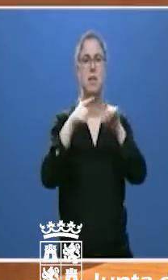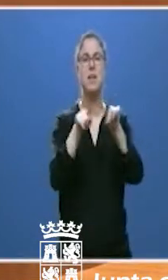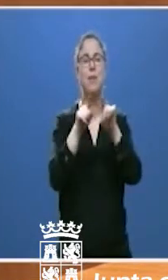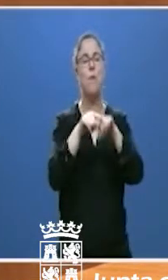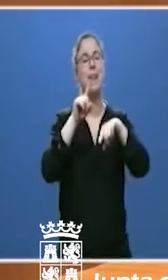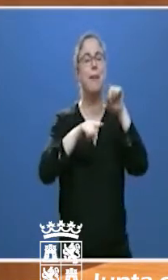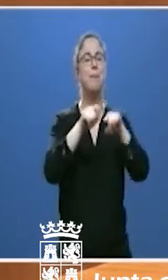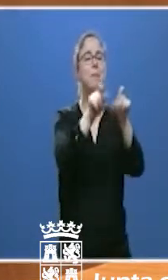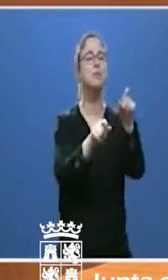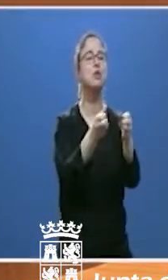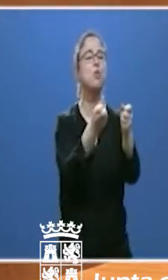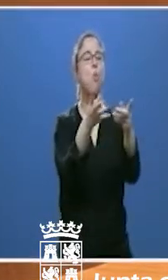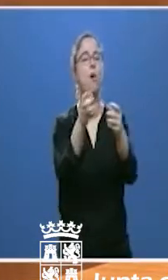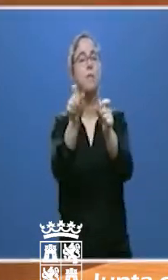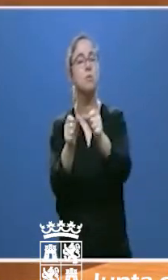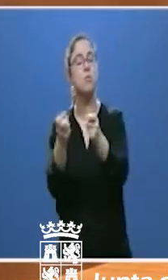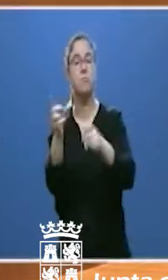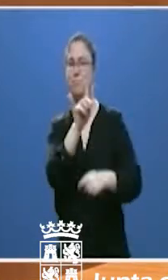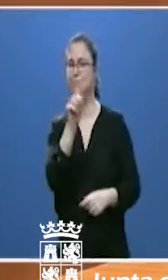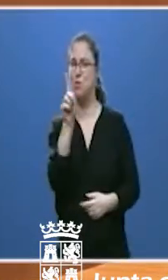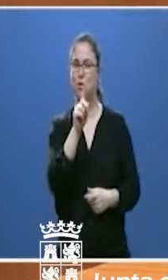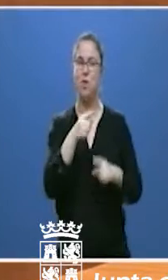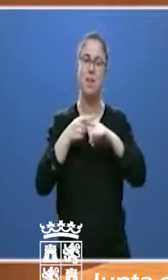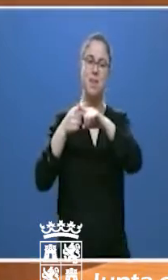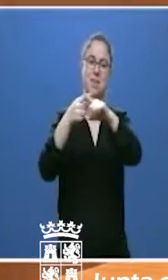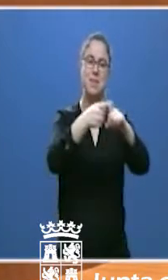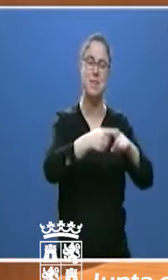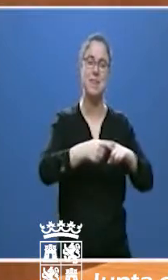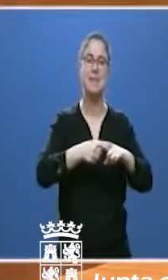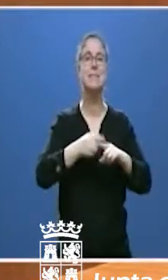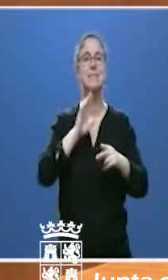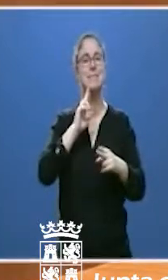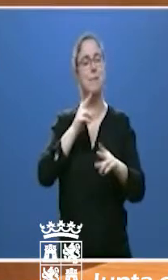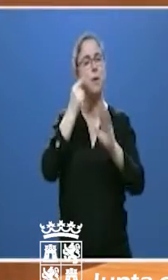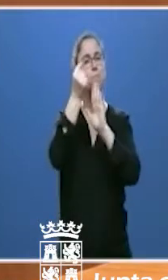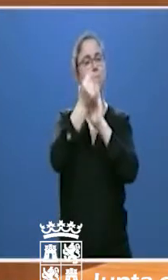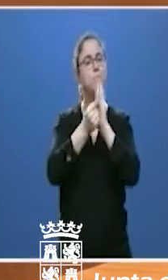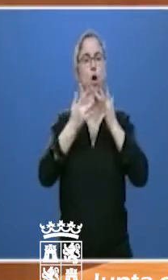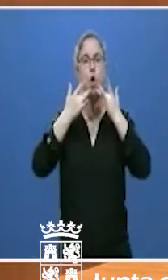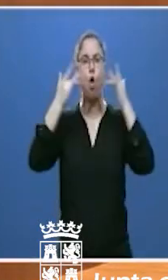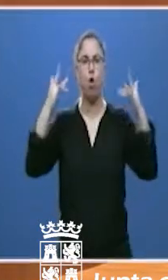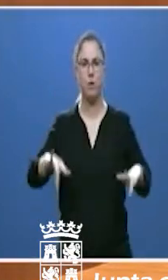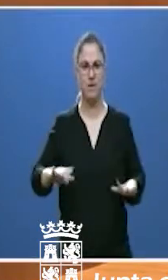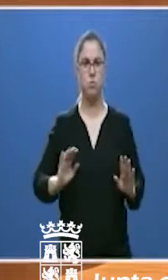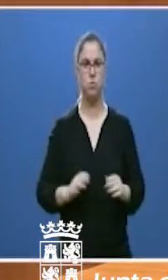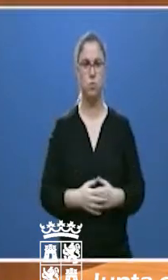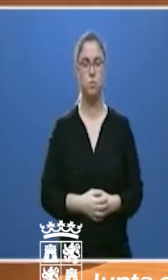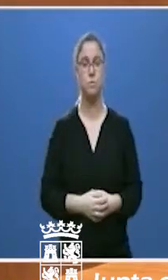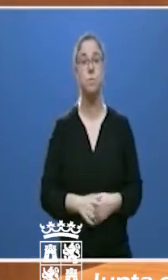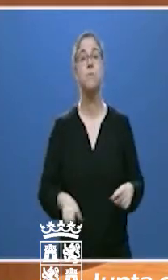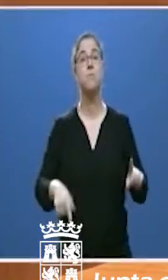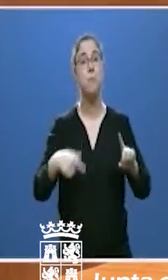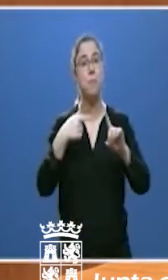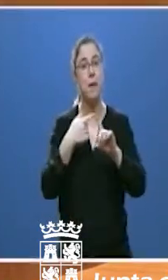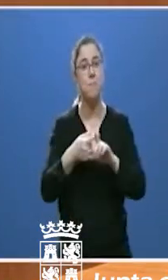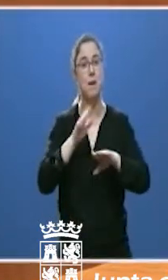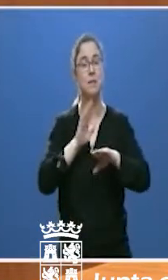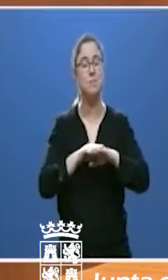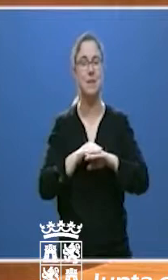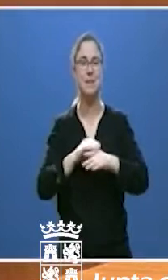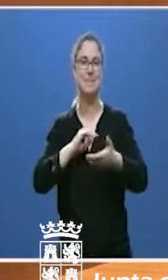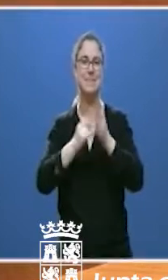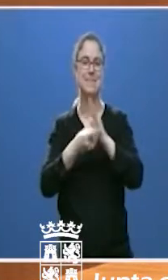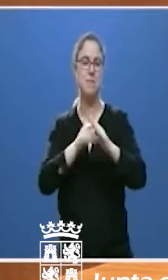población, sino por circunstancias objetivas. Lo que siempre hemos defendido para el sistema de financiación